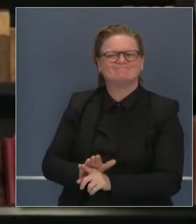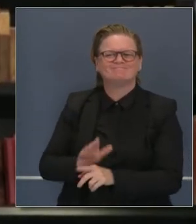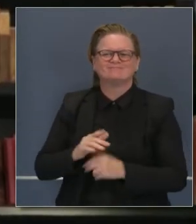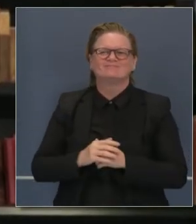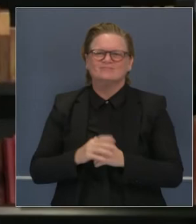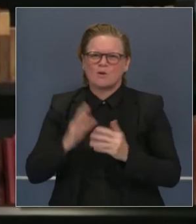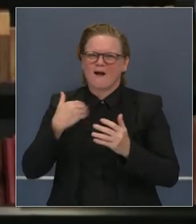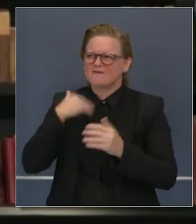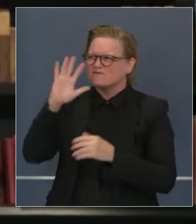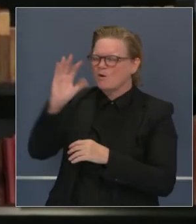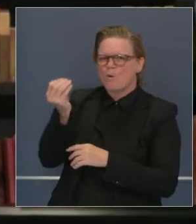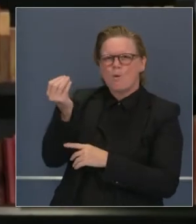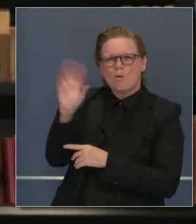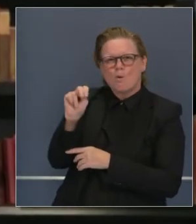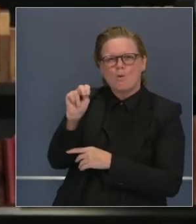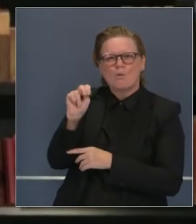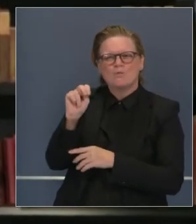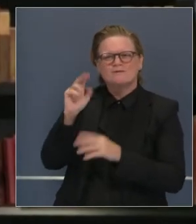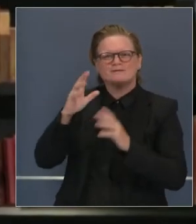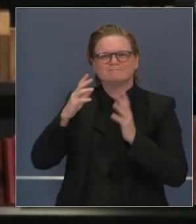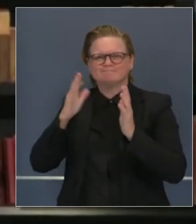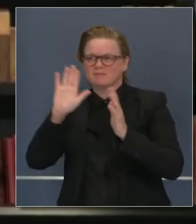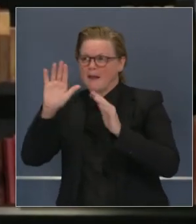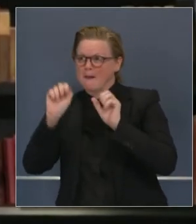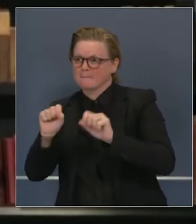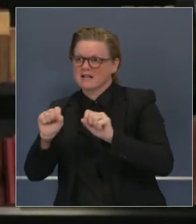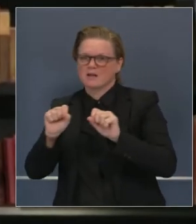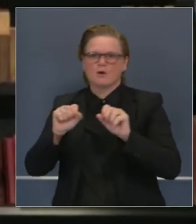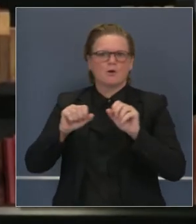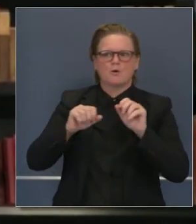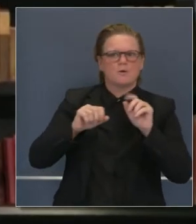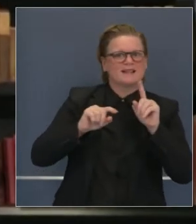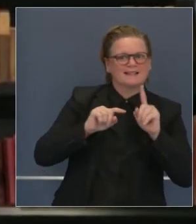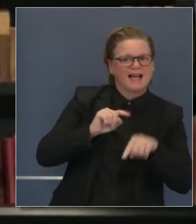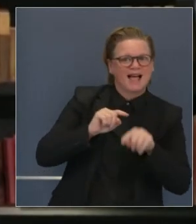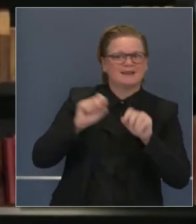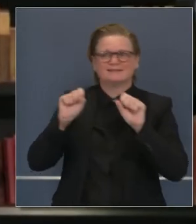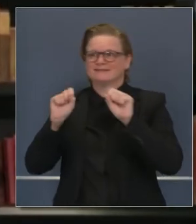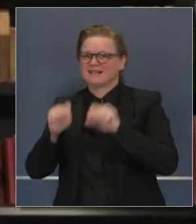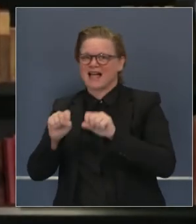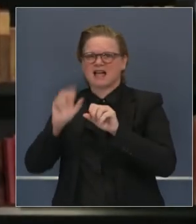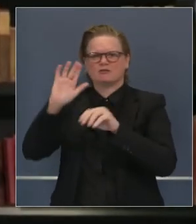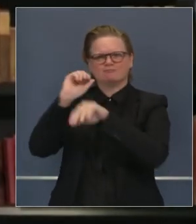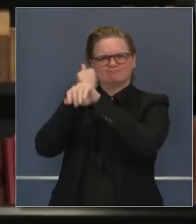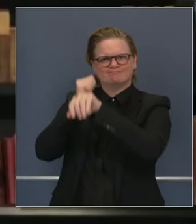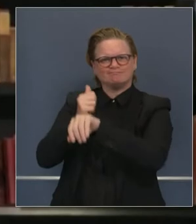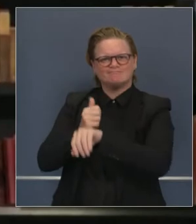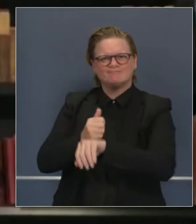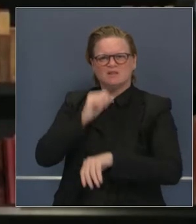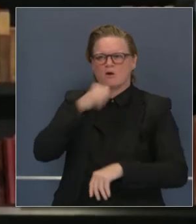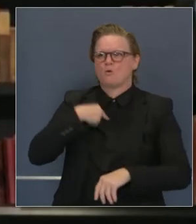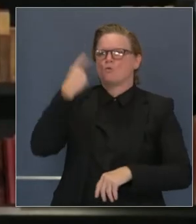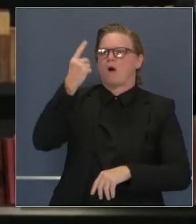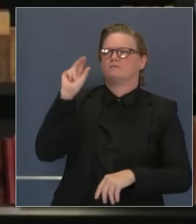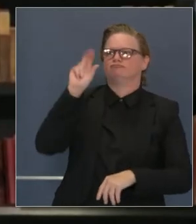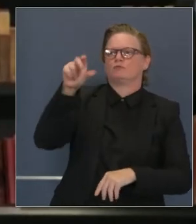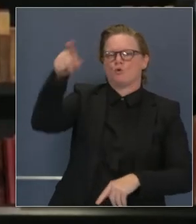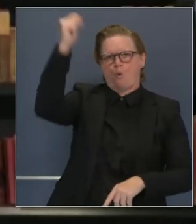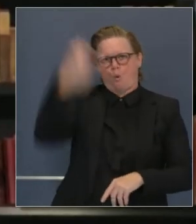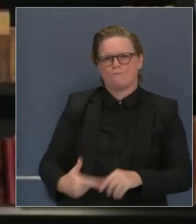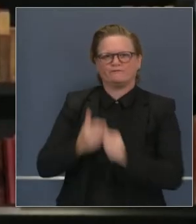industrias, no solo el sistema de atención médica. Tenemos funcionarios de salubridad